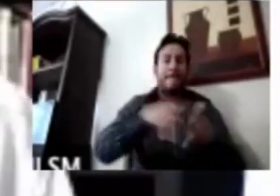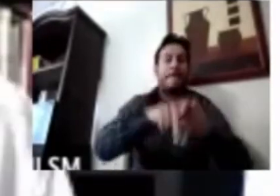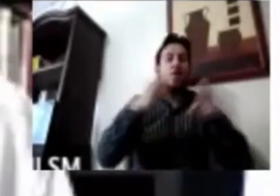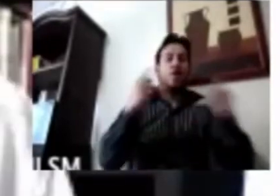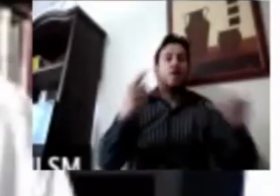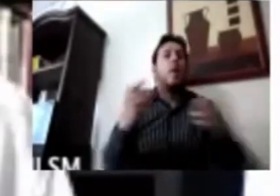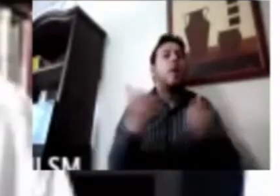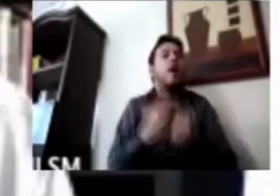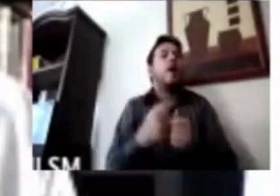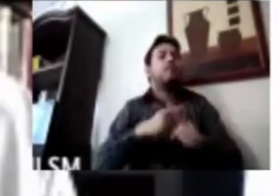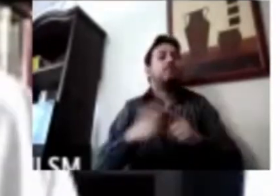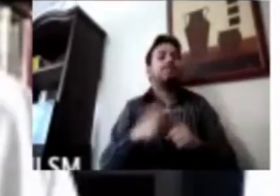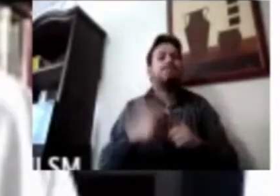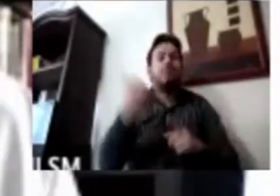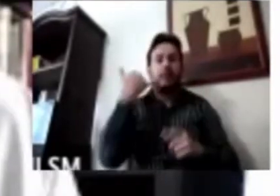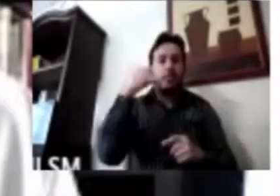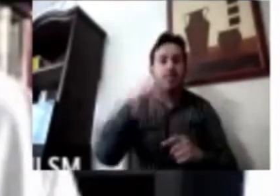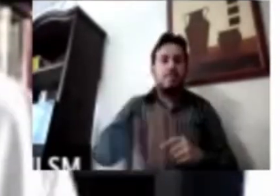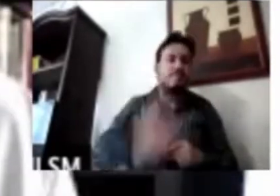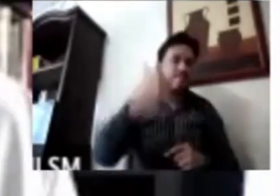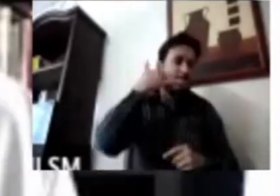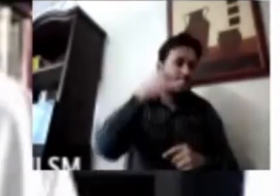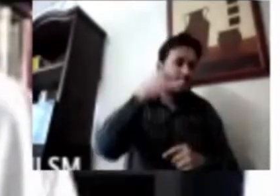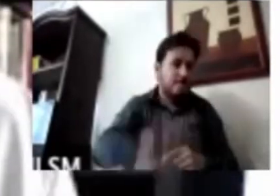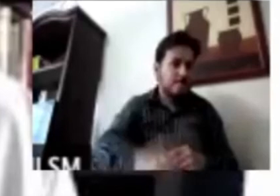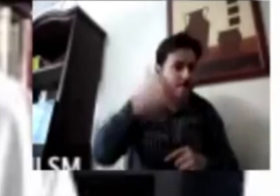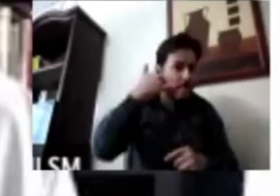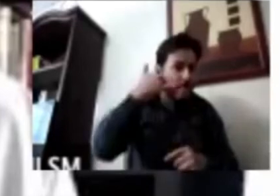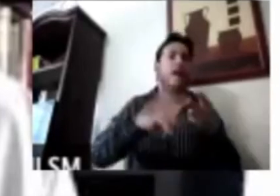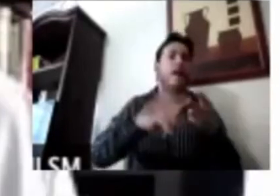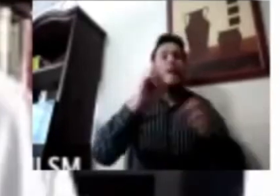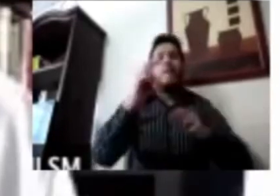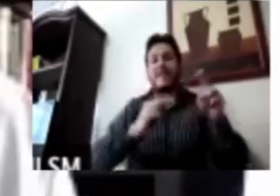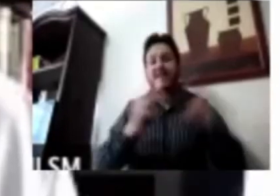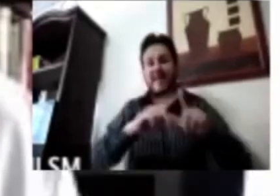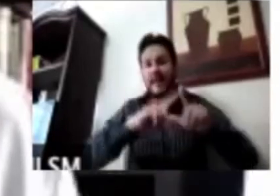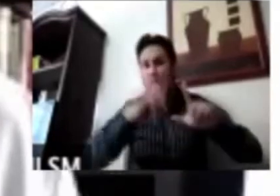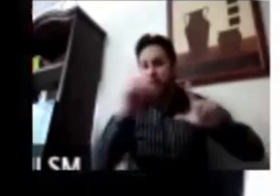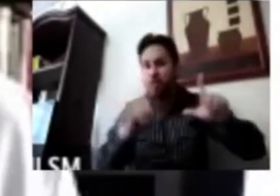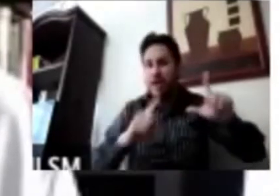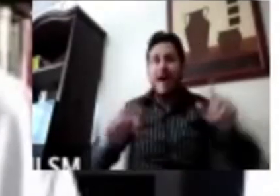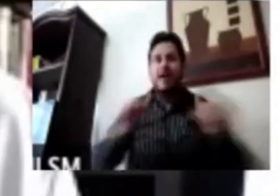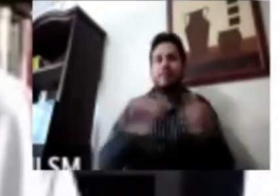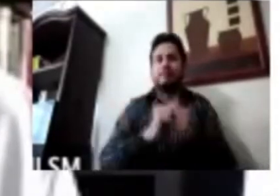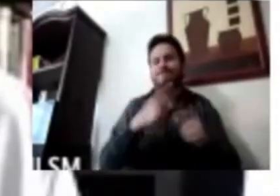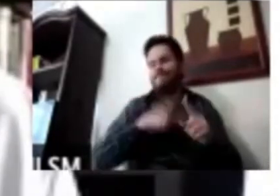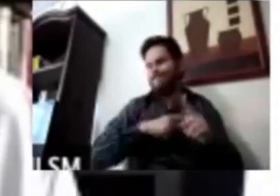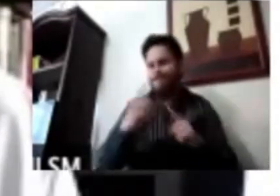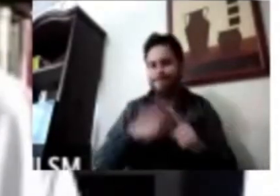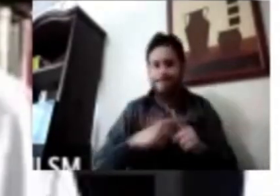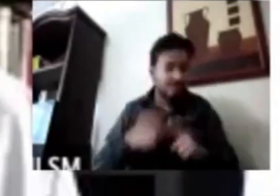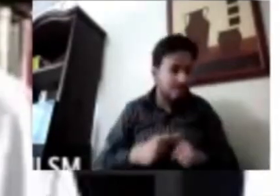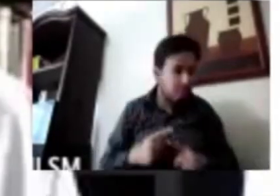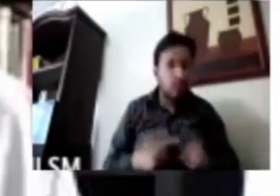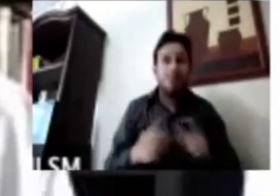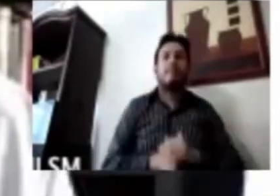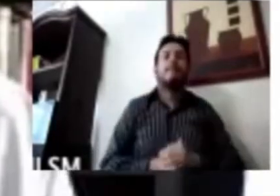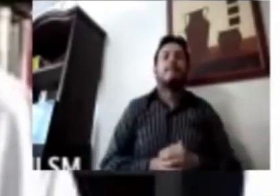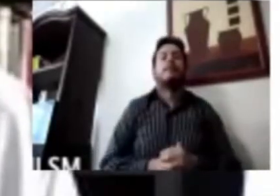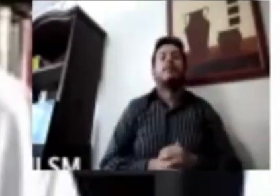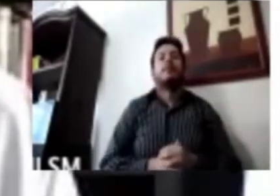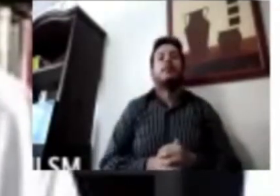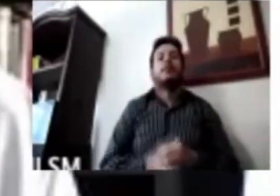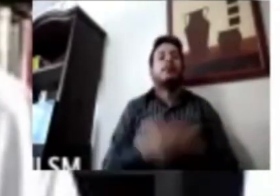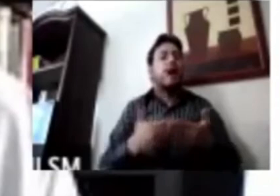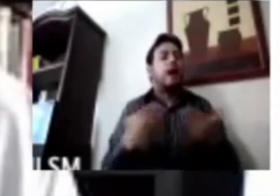telefónicas, tanto a nivel nacional, algunas de ellas en la Ciudad de México. Y me voy a guiar por una serie